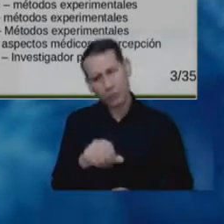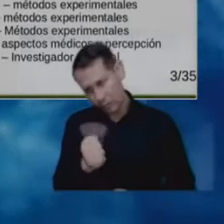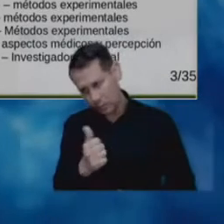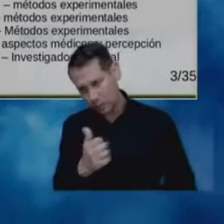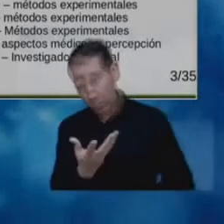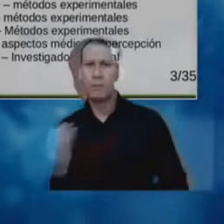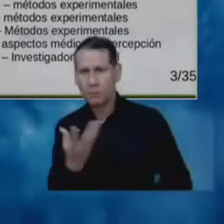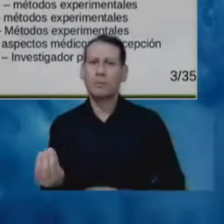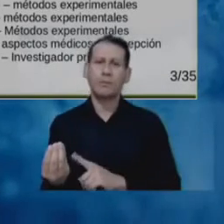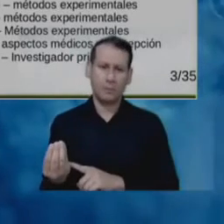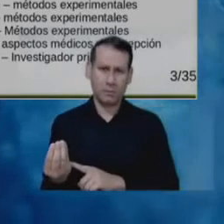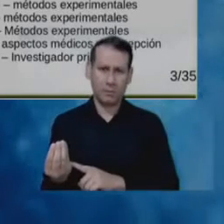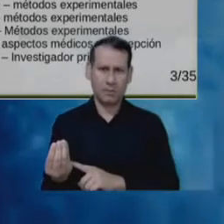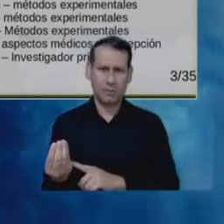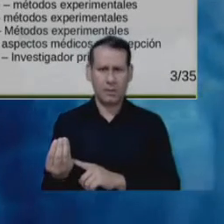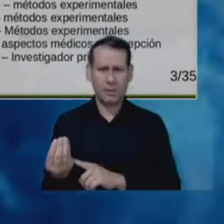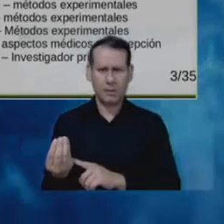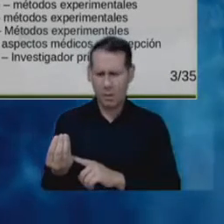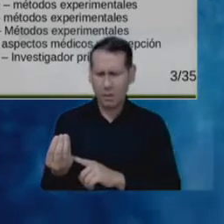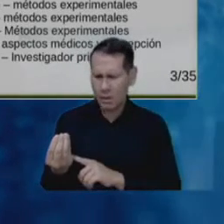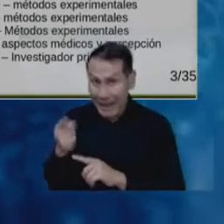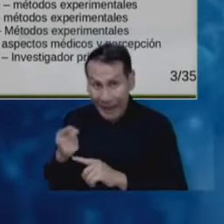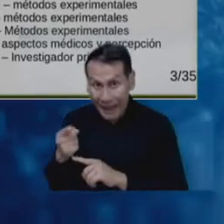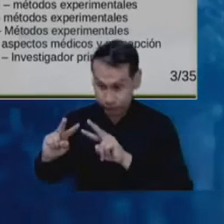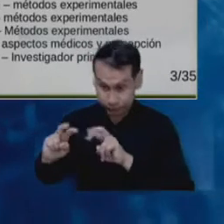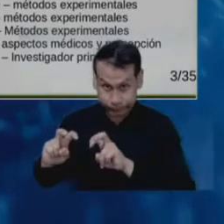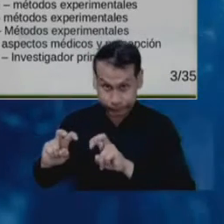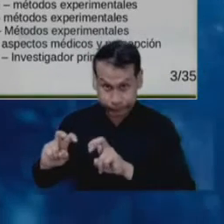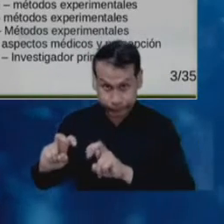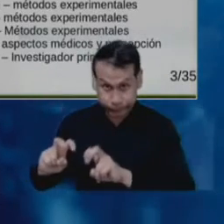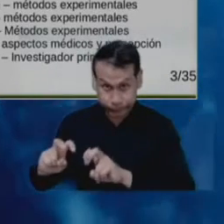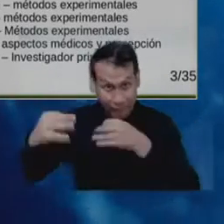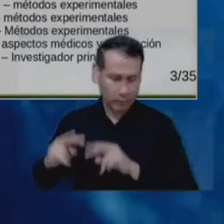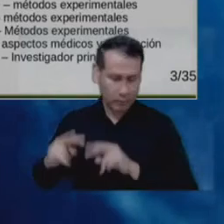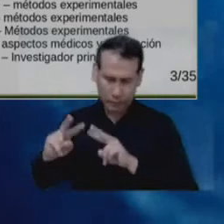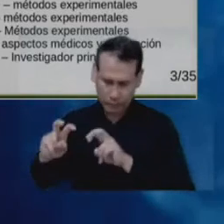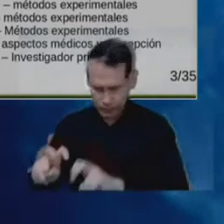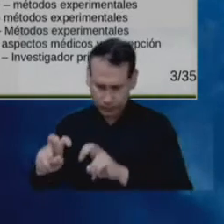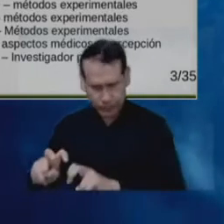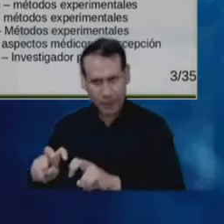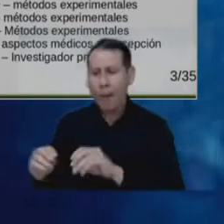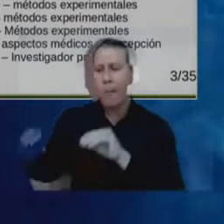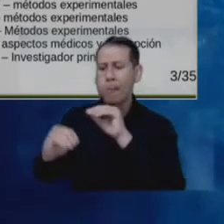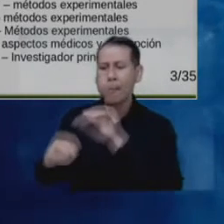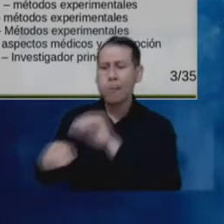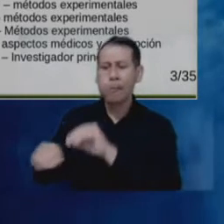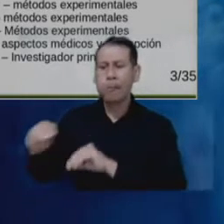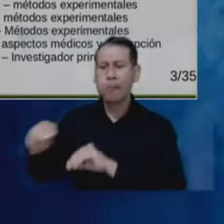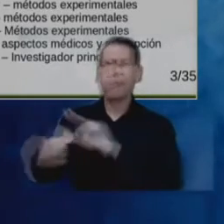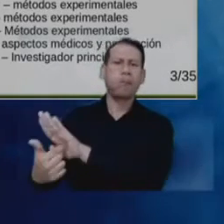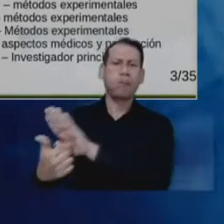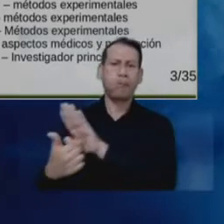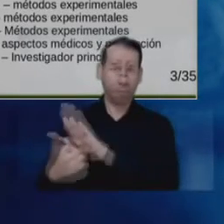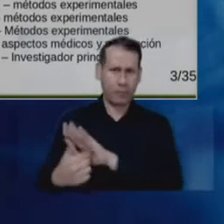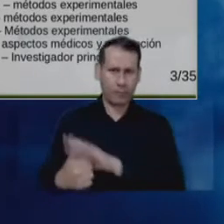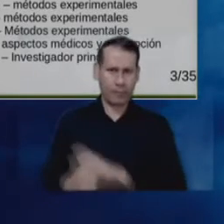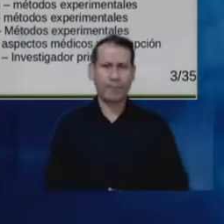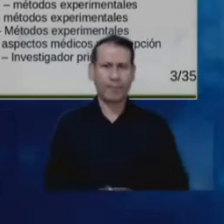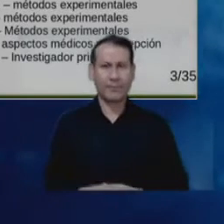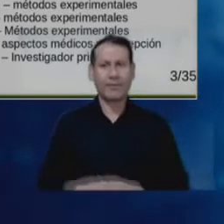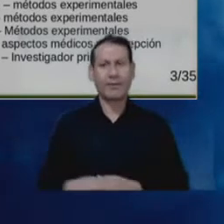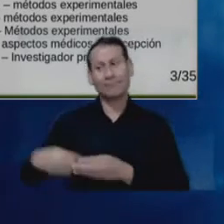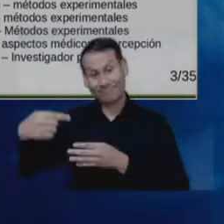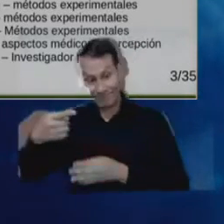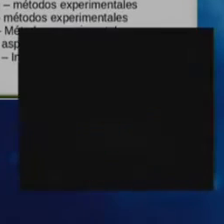montaje experimental, donde están el ingeniero Andrés Gallego, Santiago Rodríguez, Javier Arevalo, Sebastián Chávez y Gabriel Martínez.